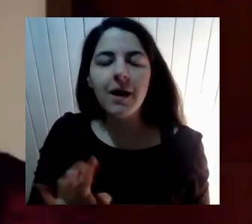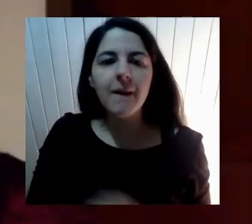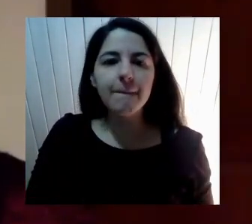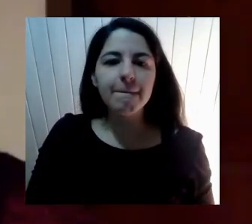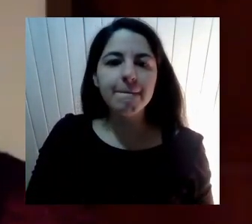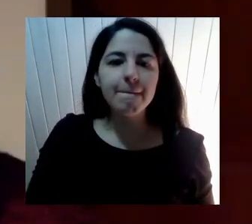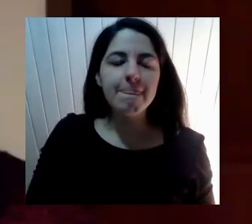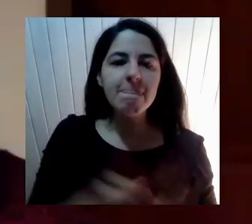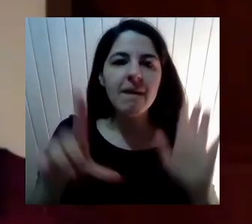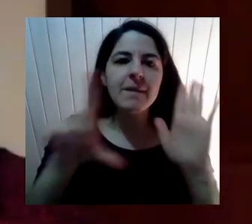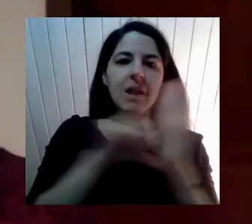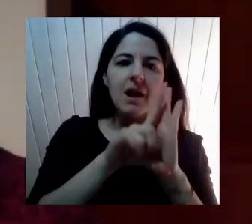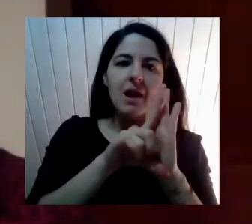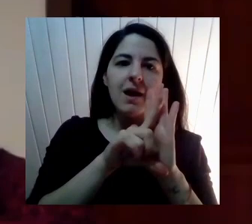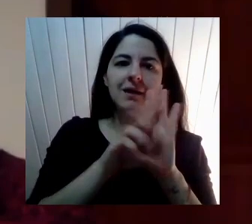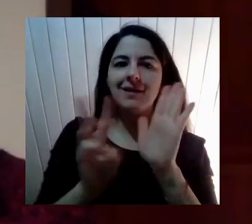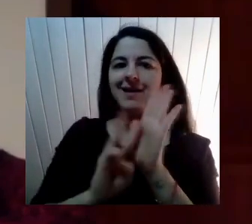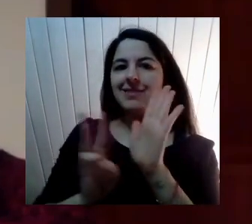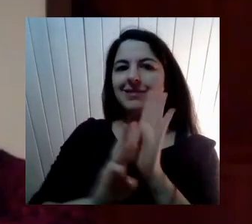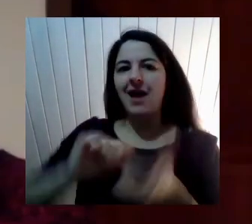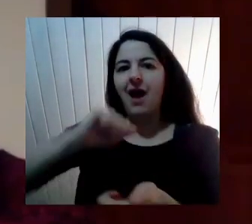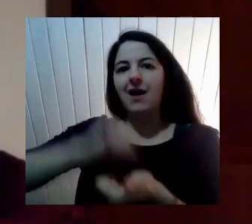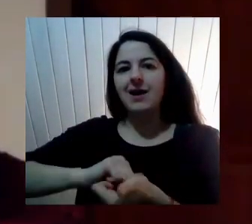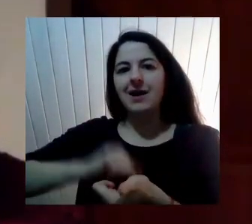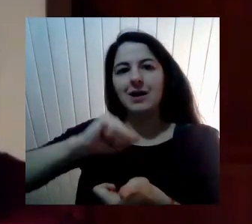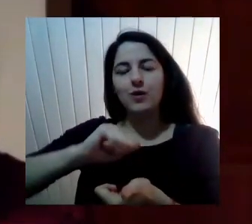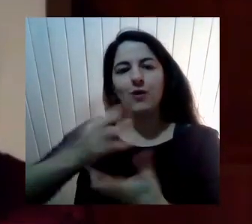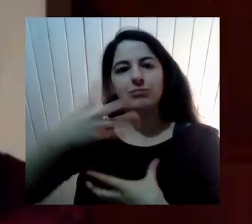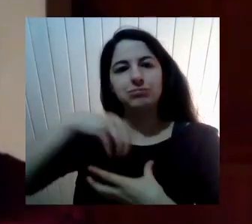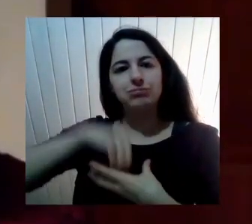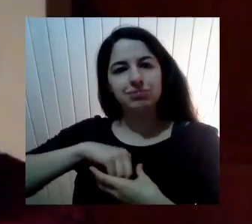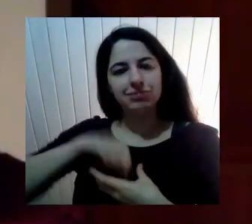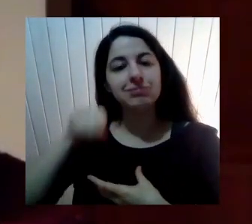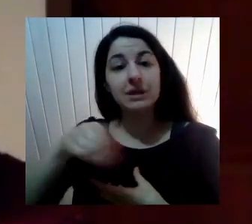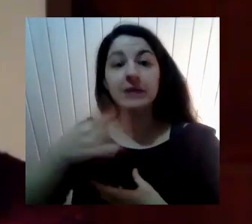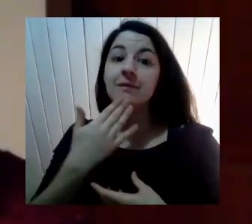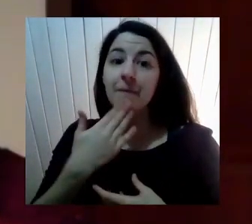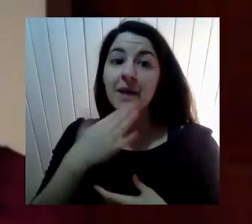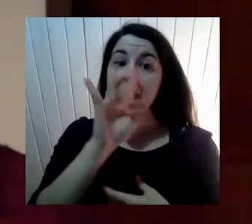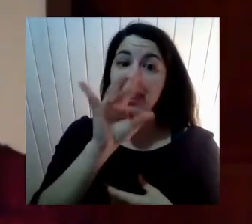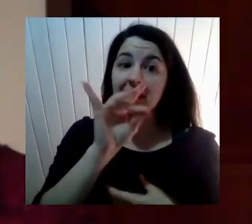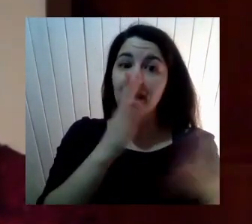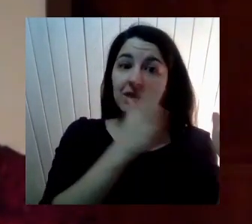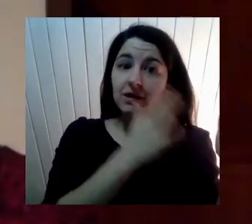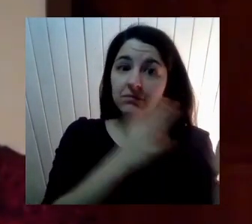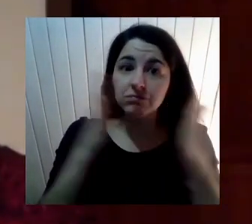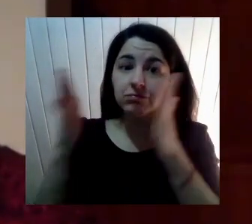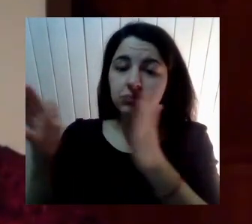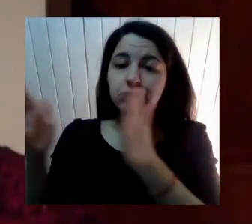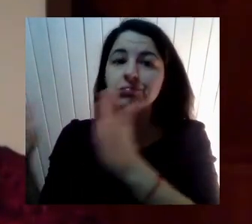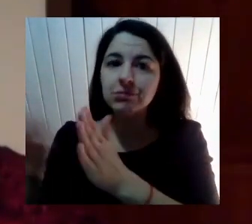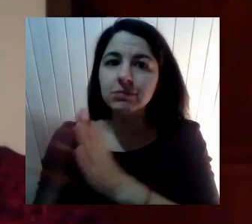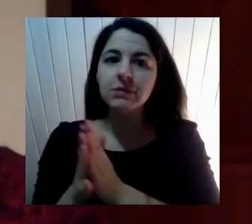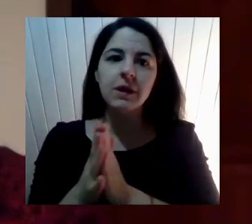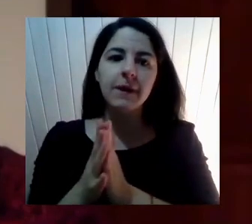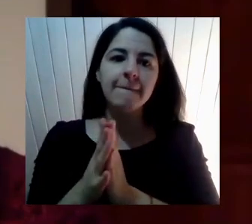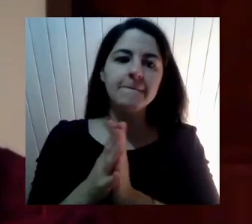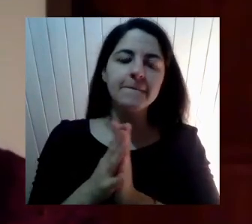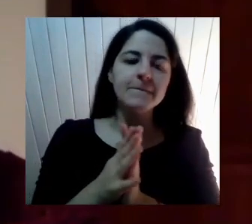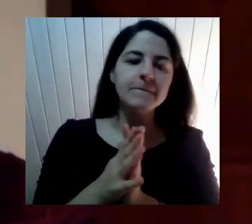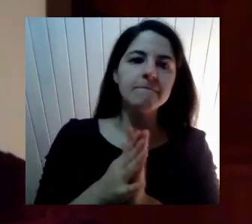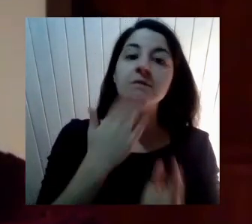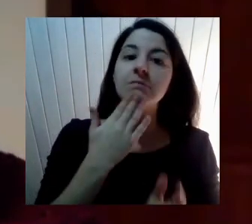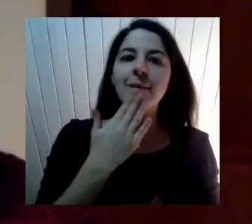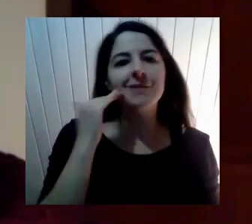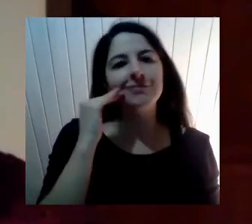de identidad De género Y las edades Y esos Matices Y junto con eso El tema De la infancia